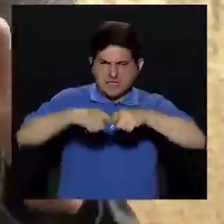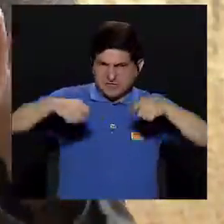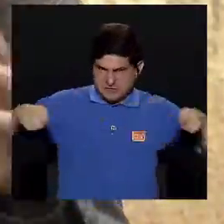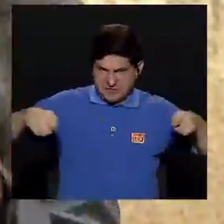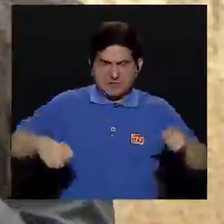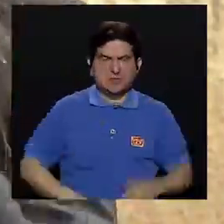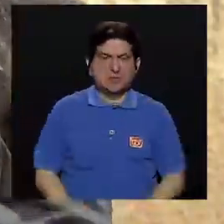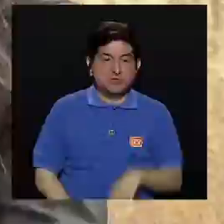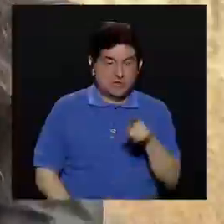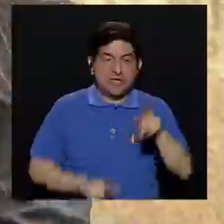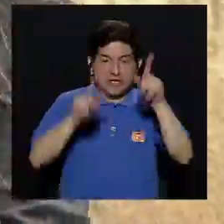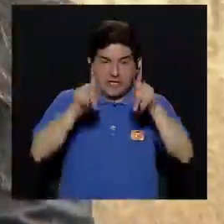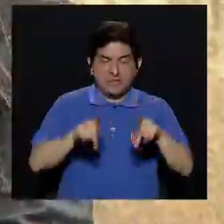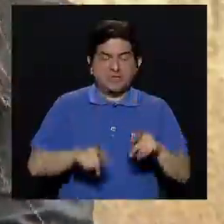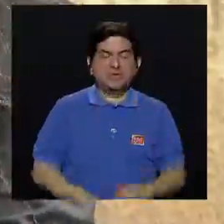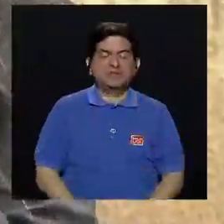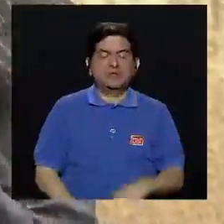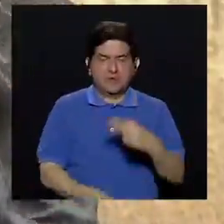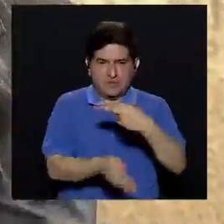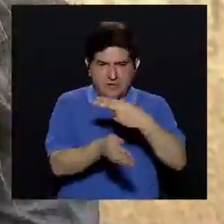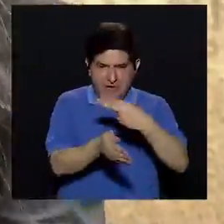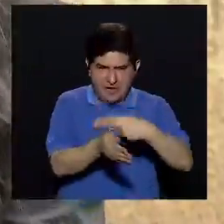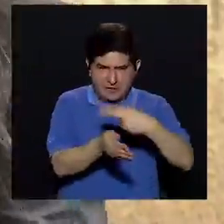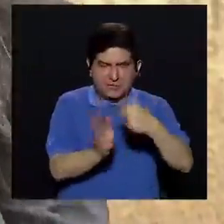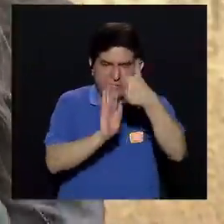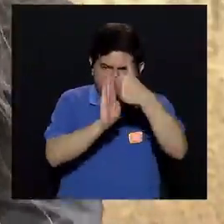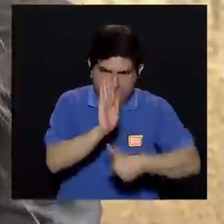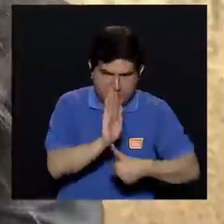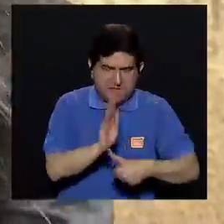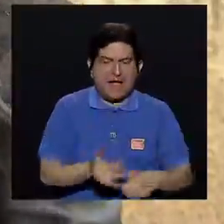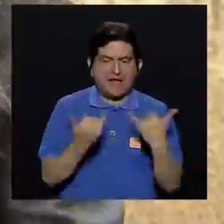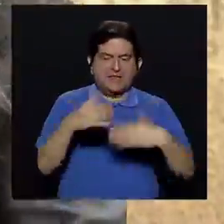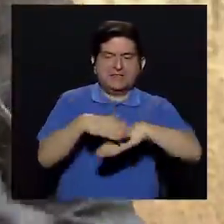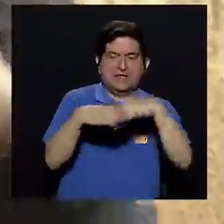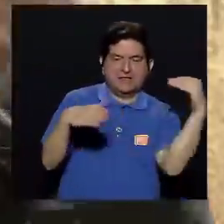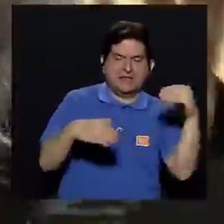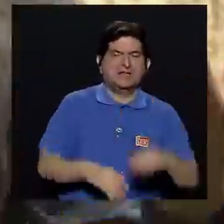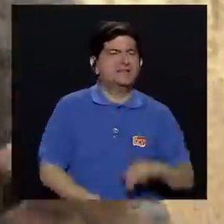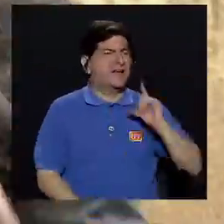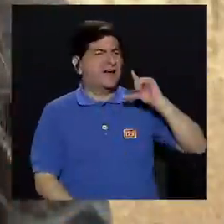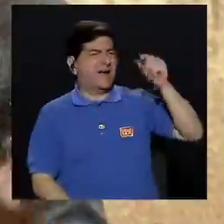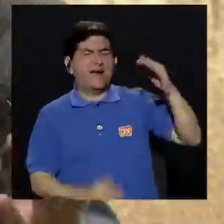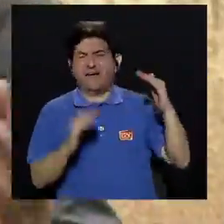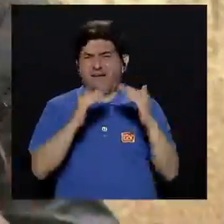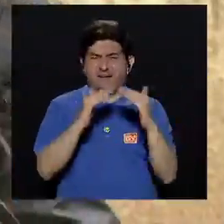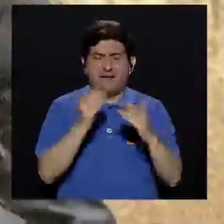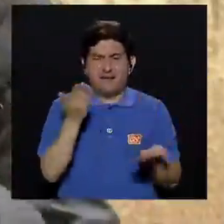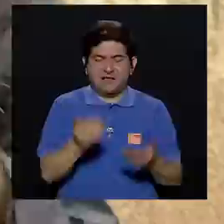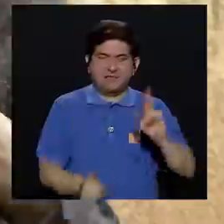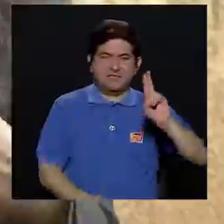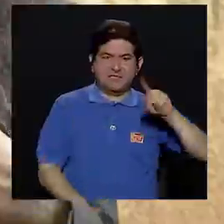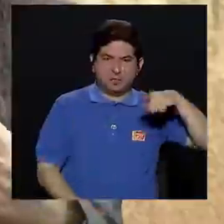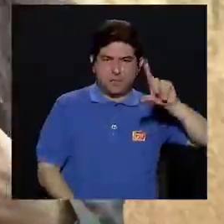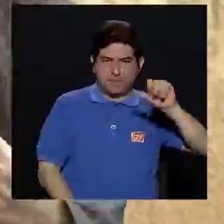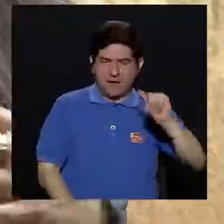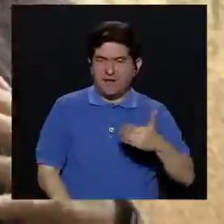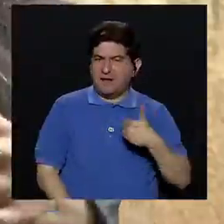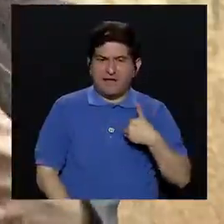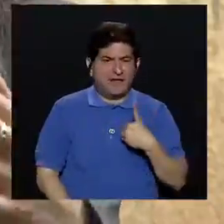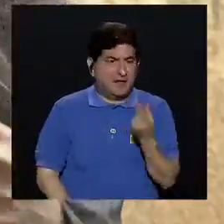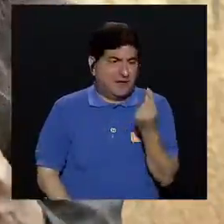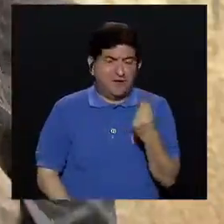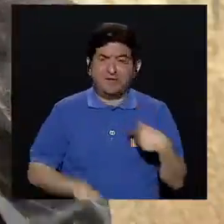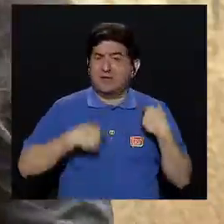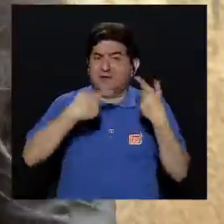metros del hospital, entonces el paciente llega al hospital, se le opera, se le da salida y si es de muy lejano, por ejemplo de Upala, para que no tiene medios